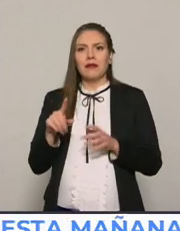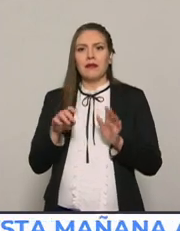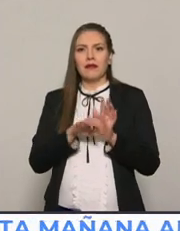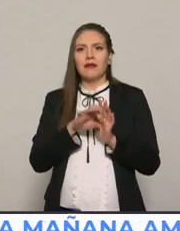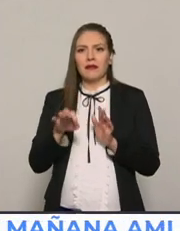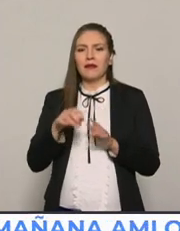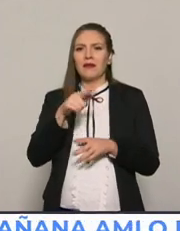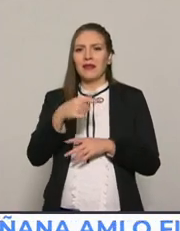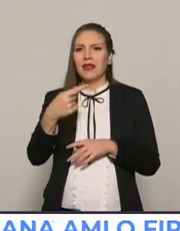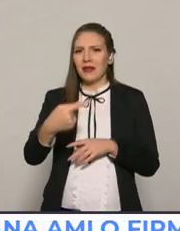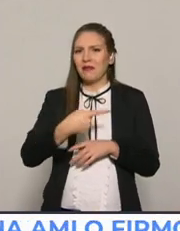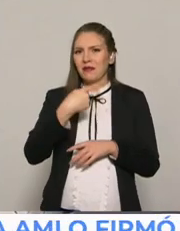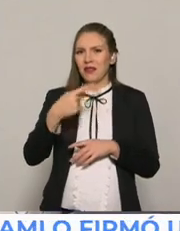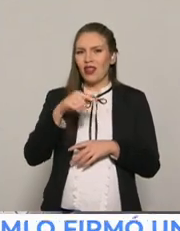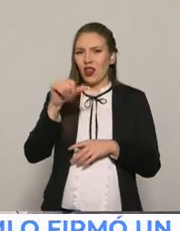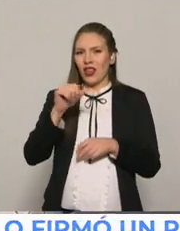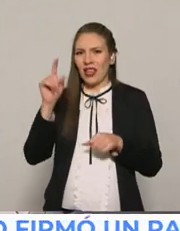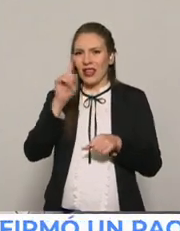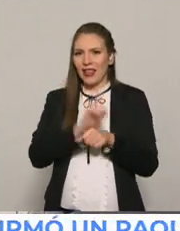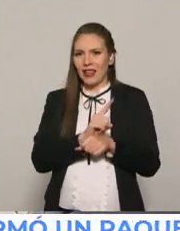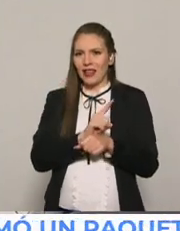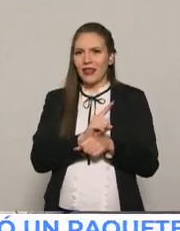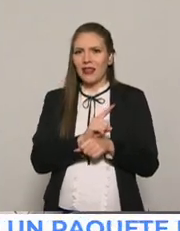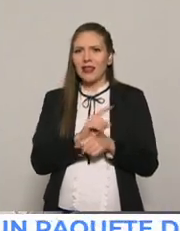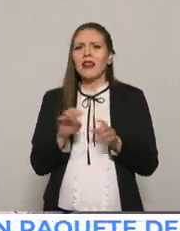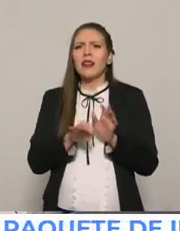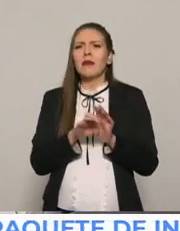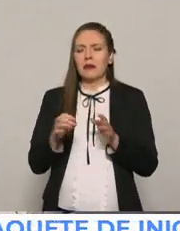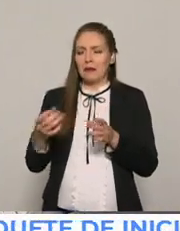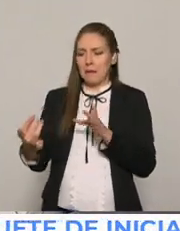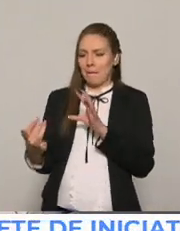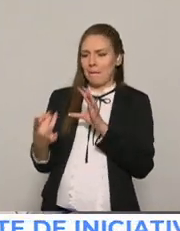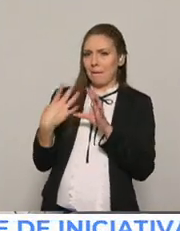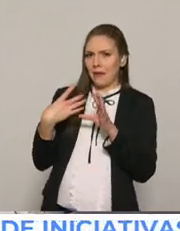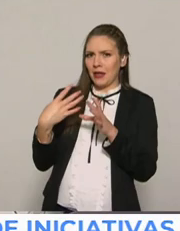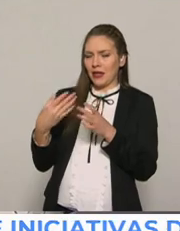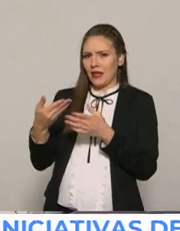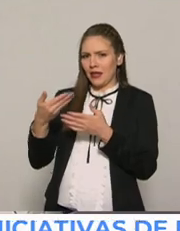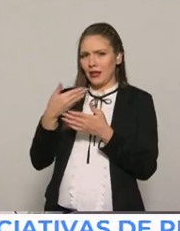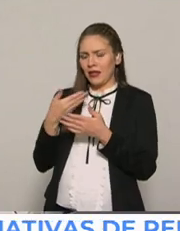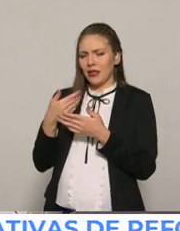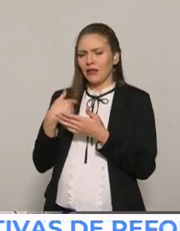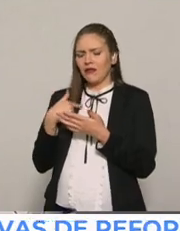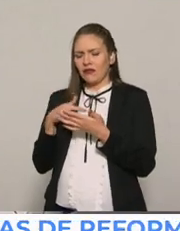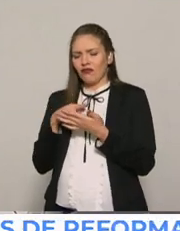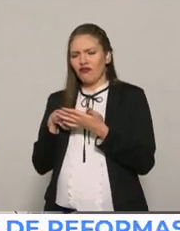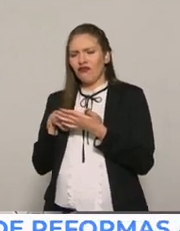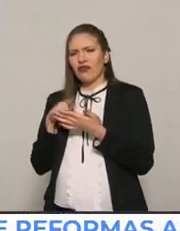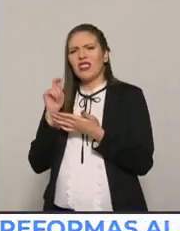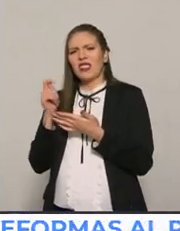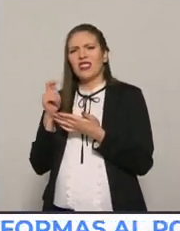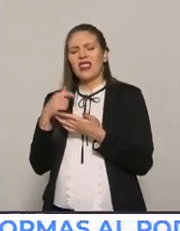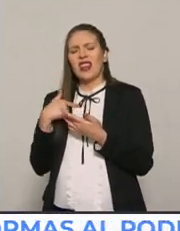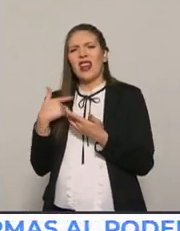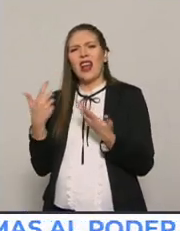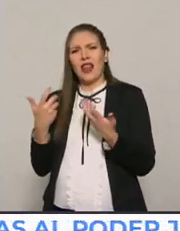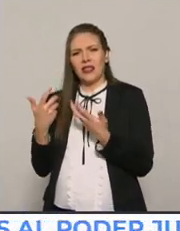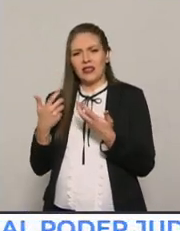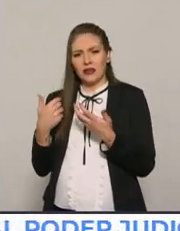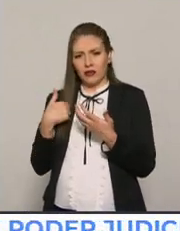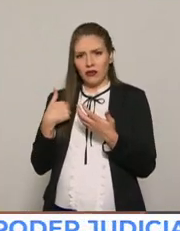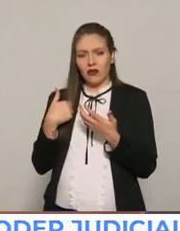esta conciencia crítica. O sea, llego, me recibo algo, ¿qué voy a hacer con eso? ¿Quién sale dañado? ¿Qué voy a cambiado estas herramientas